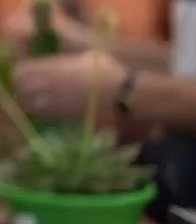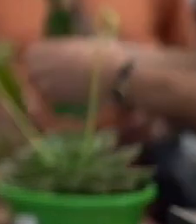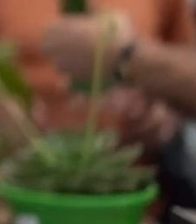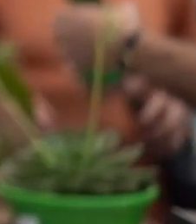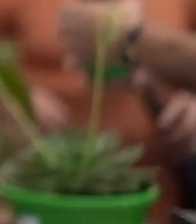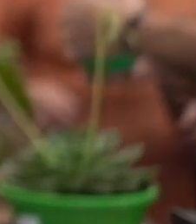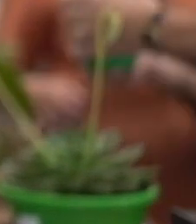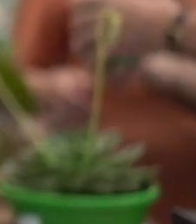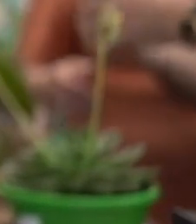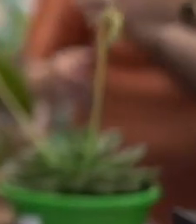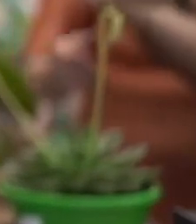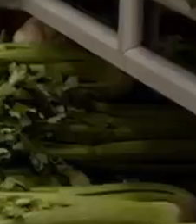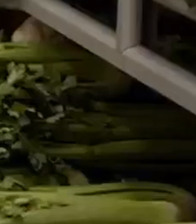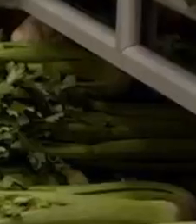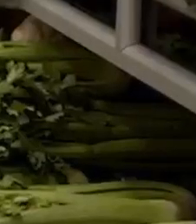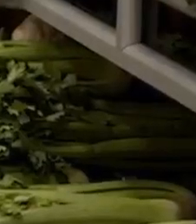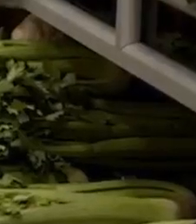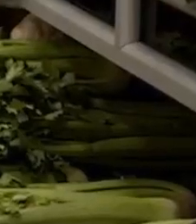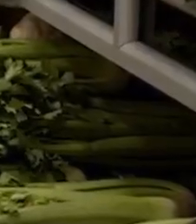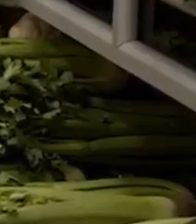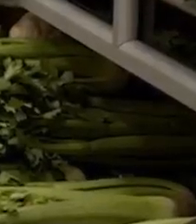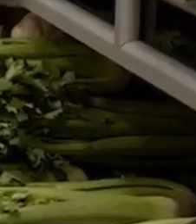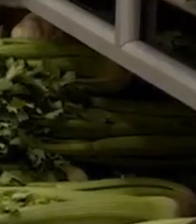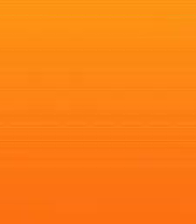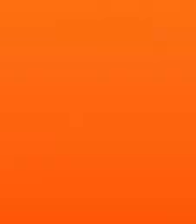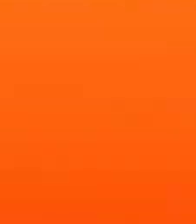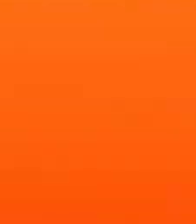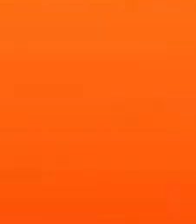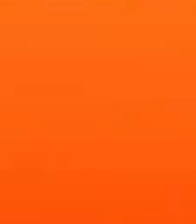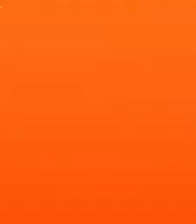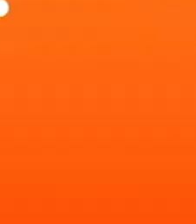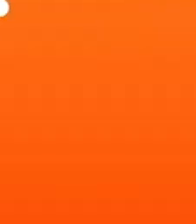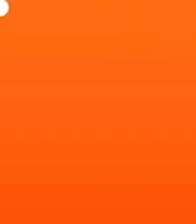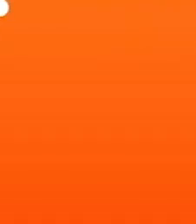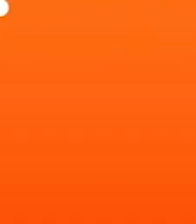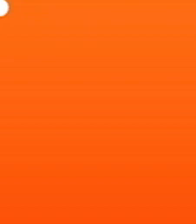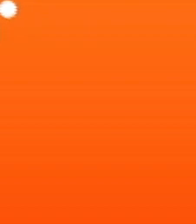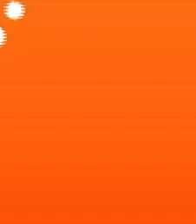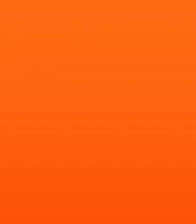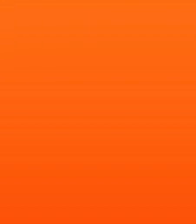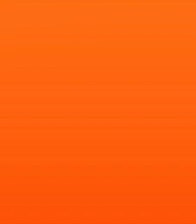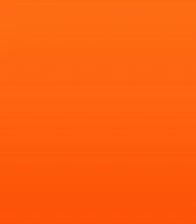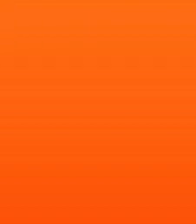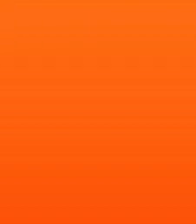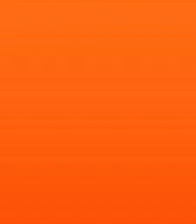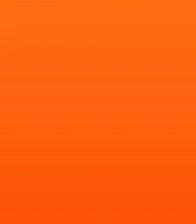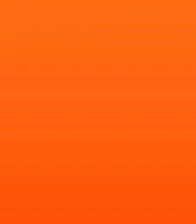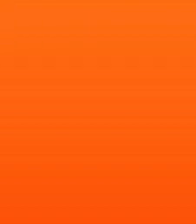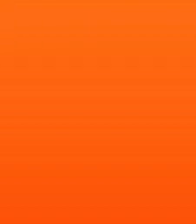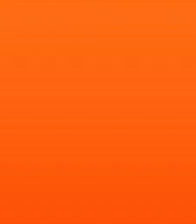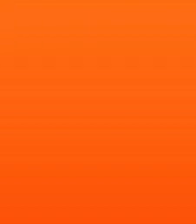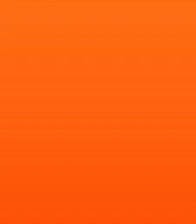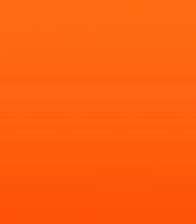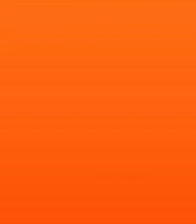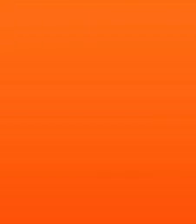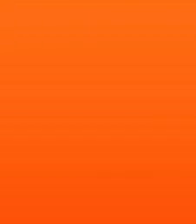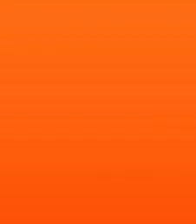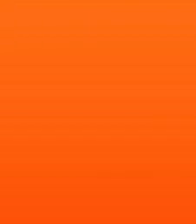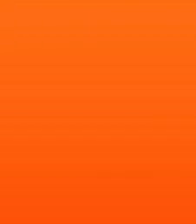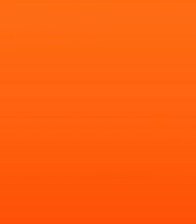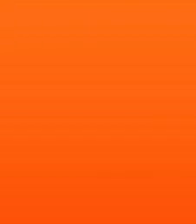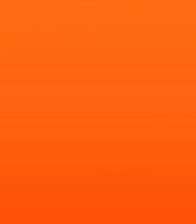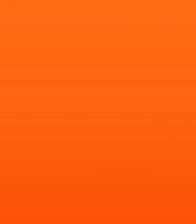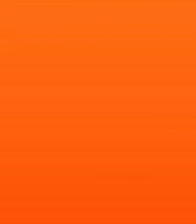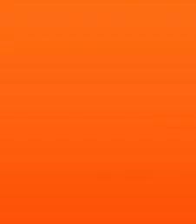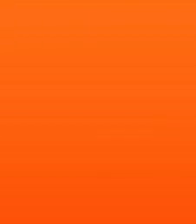Aquí puede pagar sus tarjetas de crédito del Banco Popular. ¡Buen punto! Acérquese a su banco en un punto BP, en donde también podrá realizar depósitos y pagar